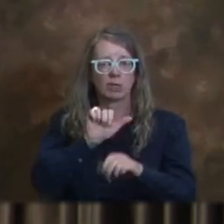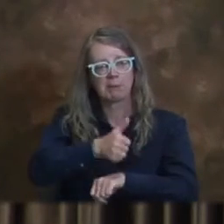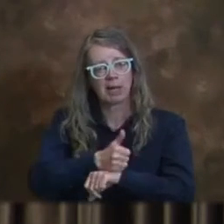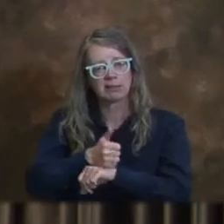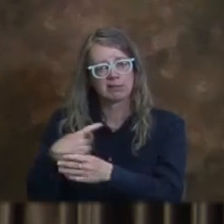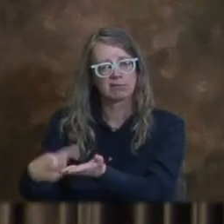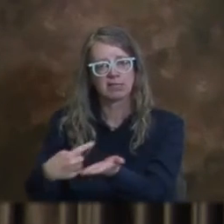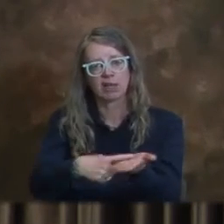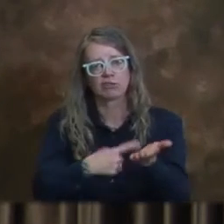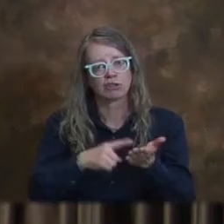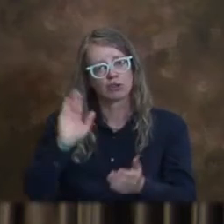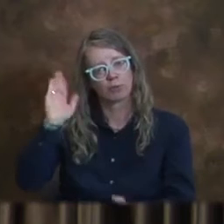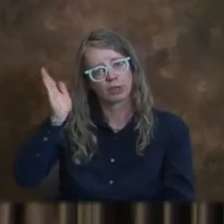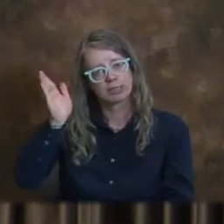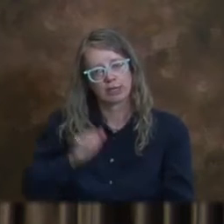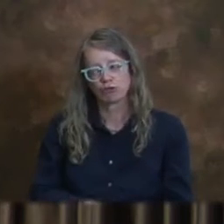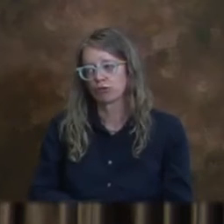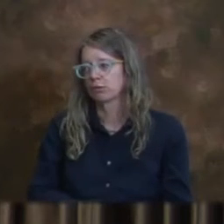comunitarios.